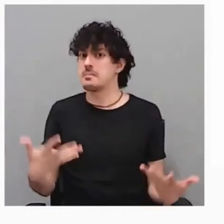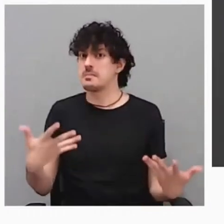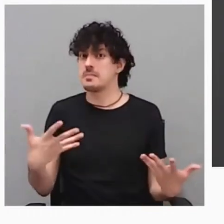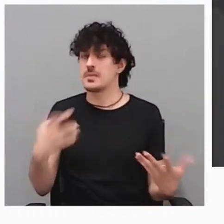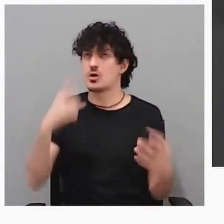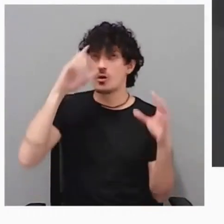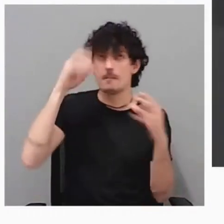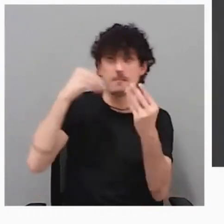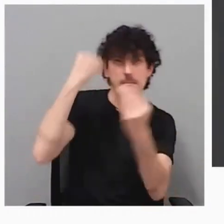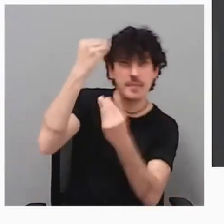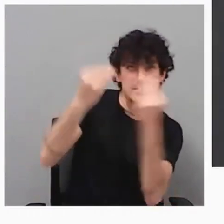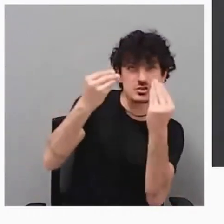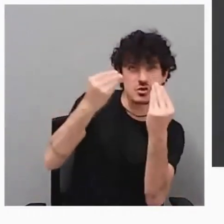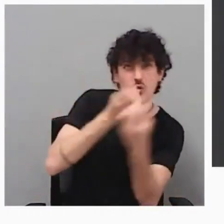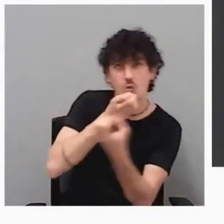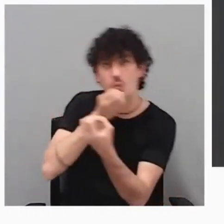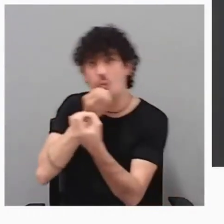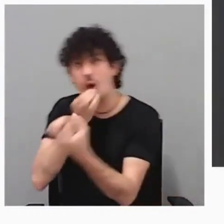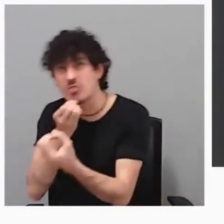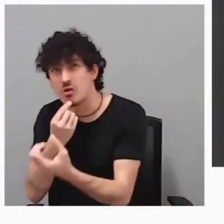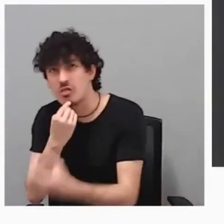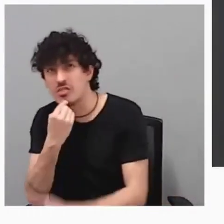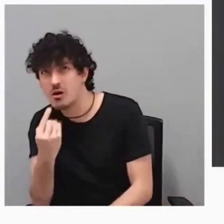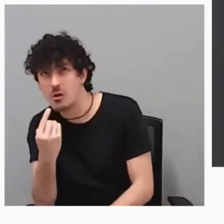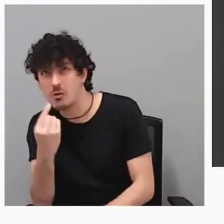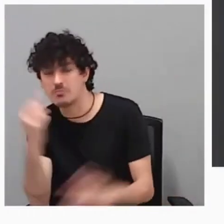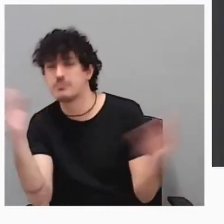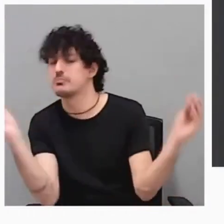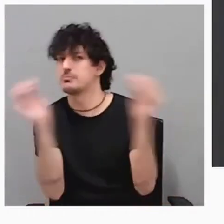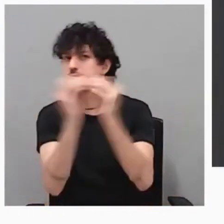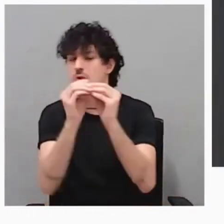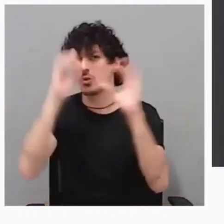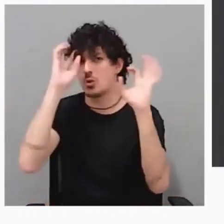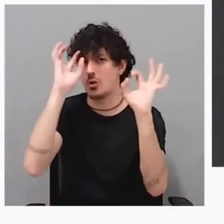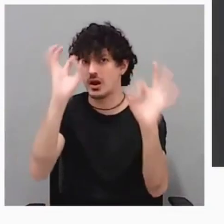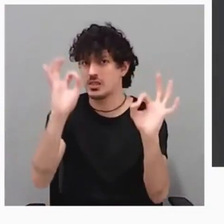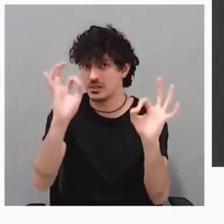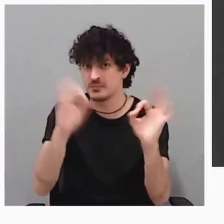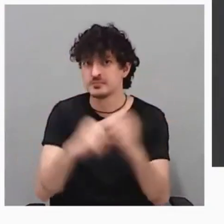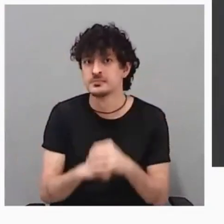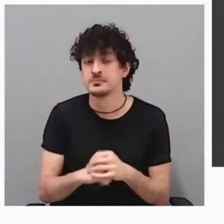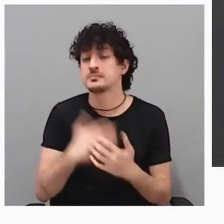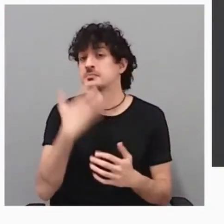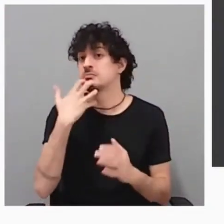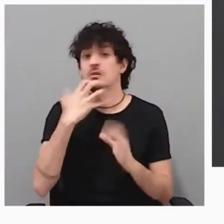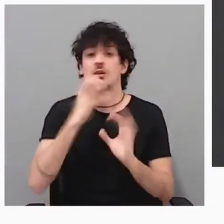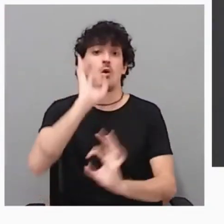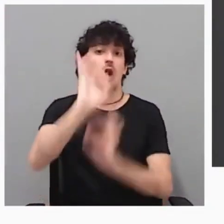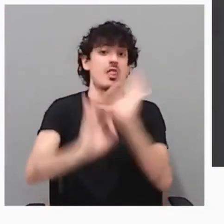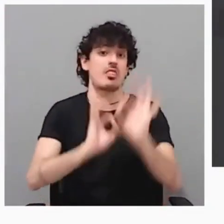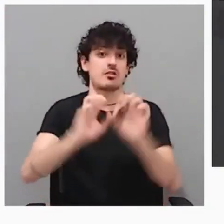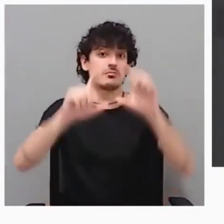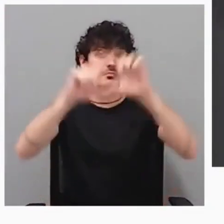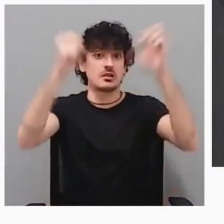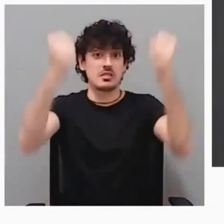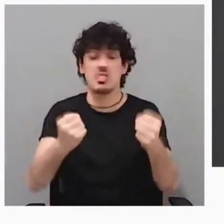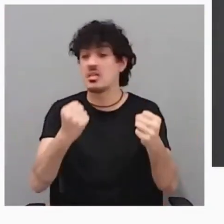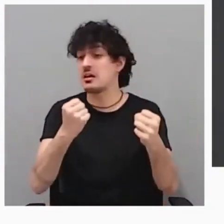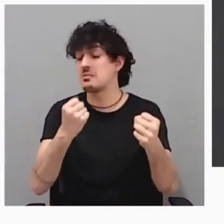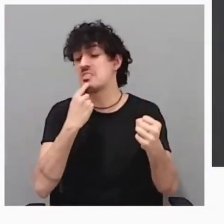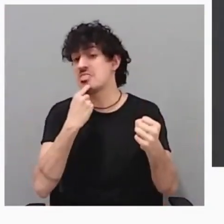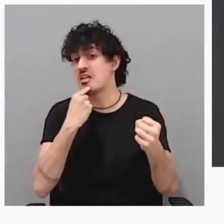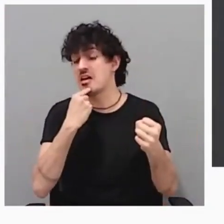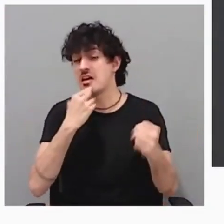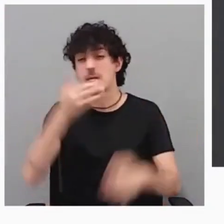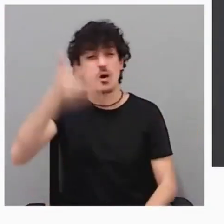dices, entre lo que dices y dice tu agenda. ¿Cuántas veces en las organizaciones decimos lo más importante son